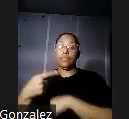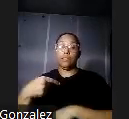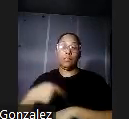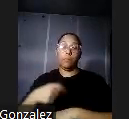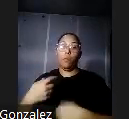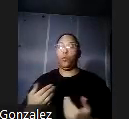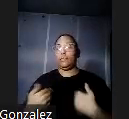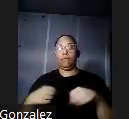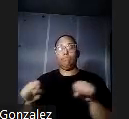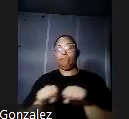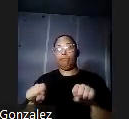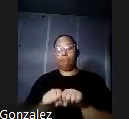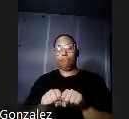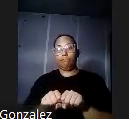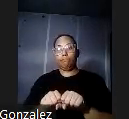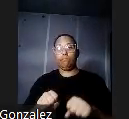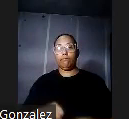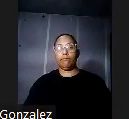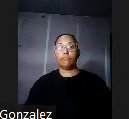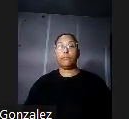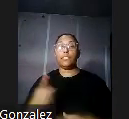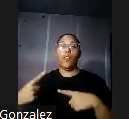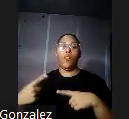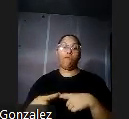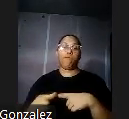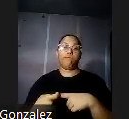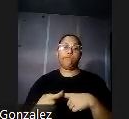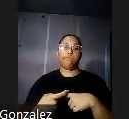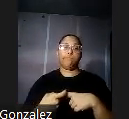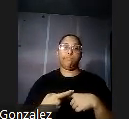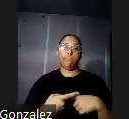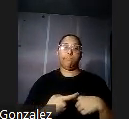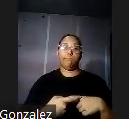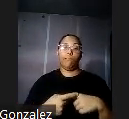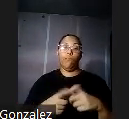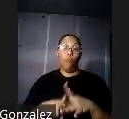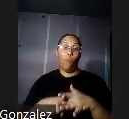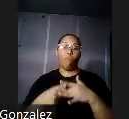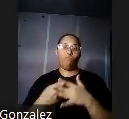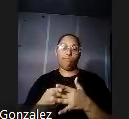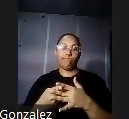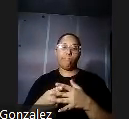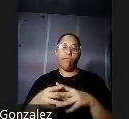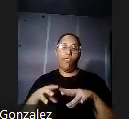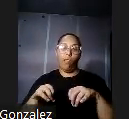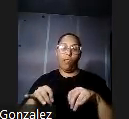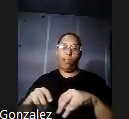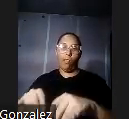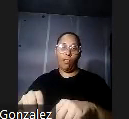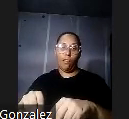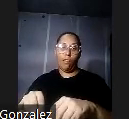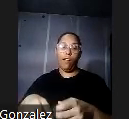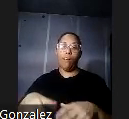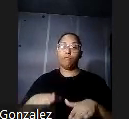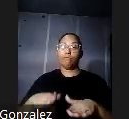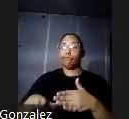zapatos y este gusano este worm se encontraba en la tierra el campesino o el jíbaro al pisar lo entraba